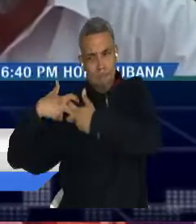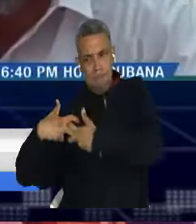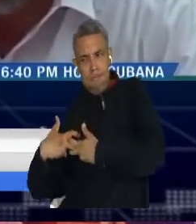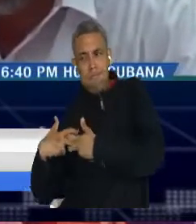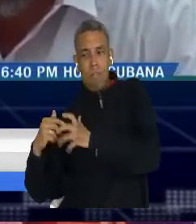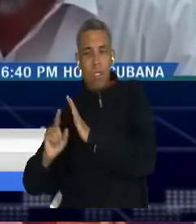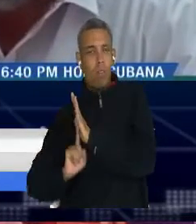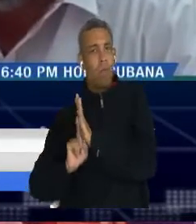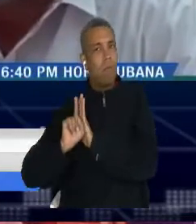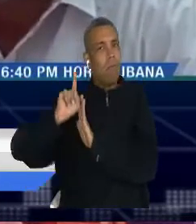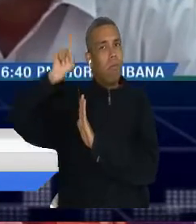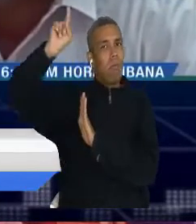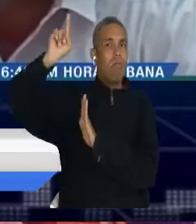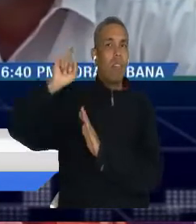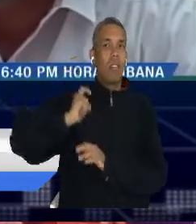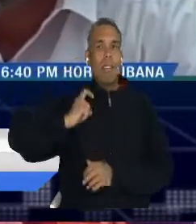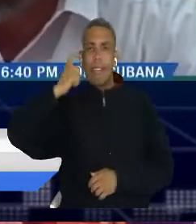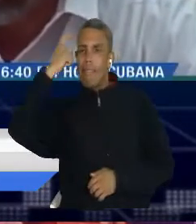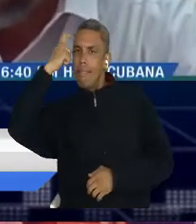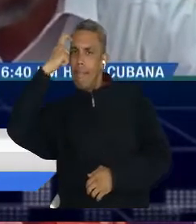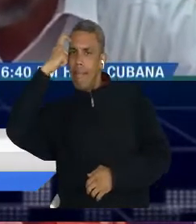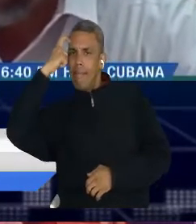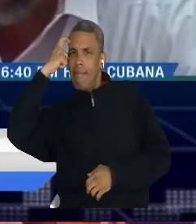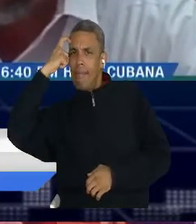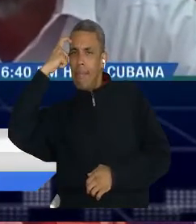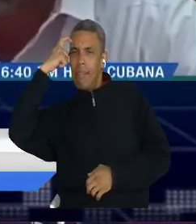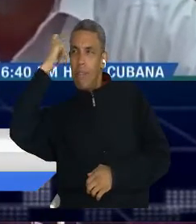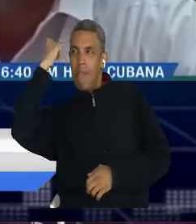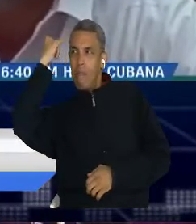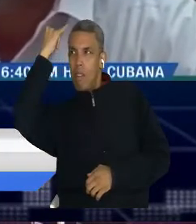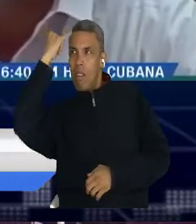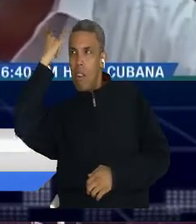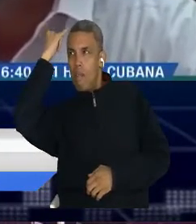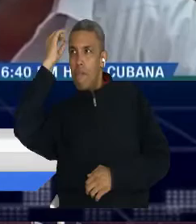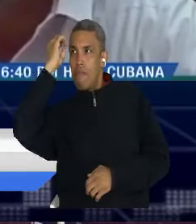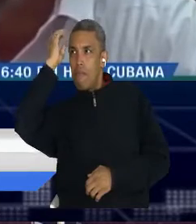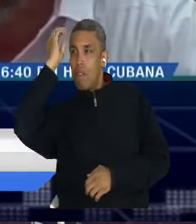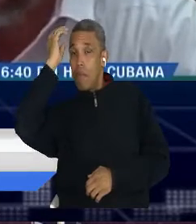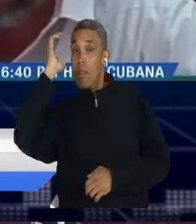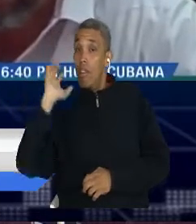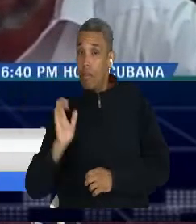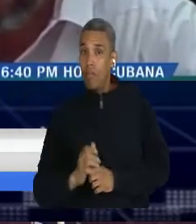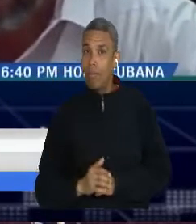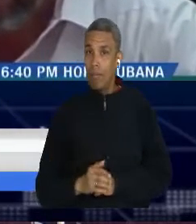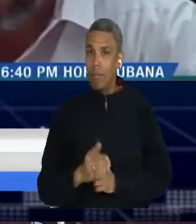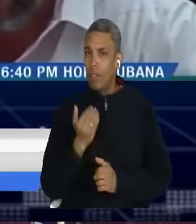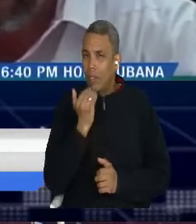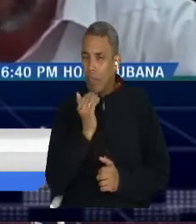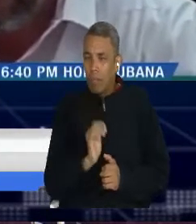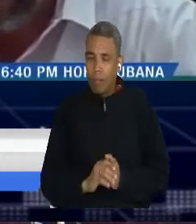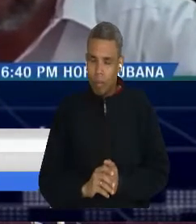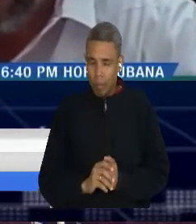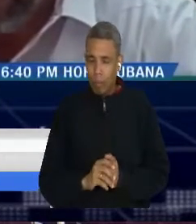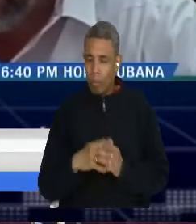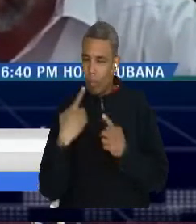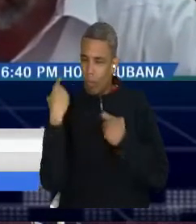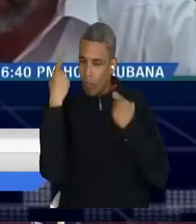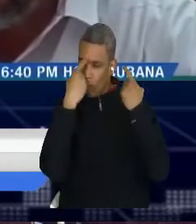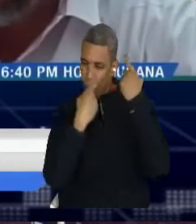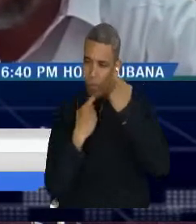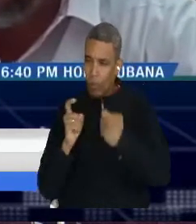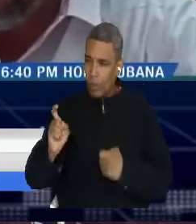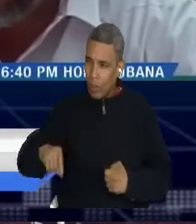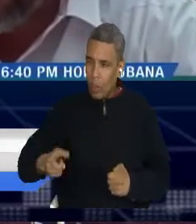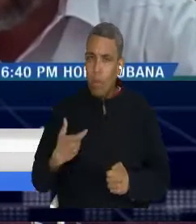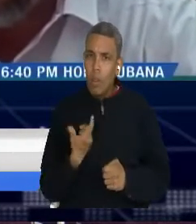es muy importante generar una dinámica de paz positiva que permita integrar componentes de desarrollo como la